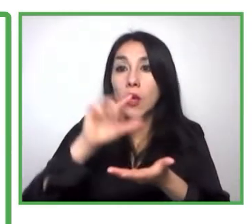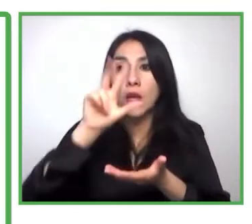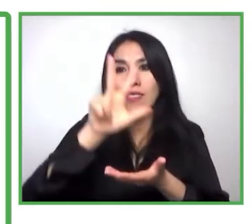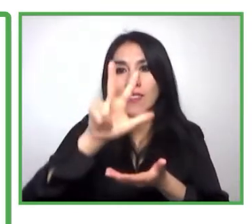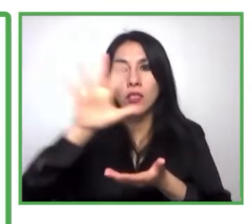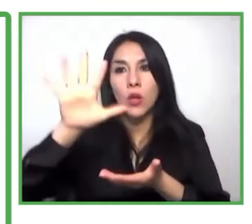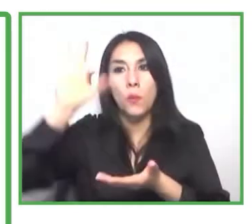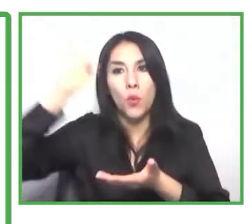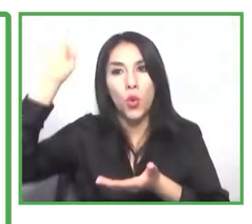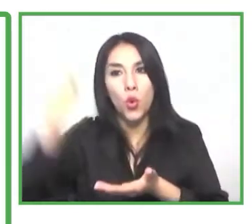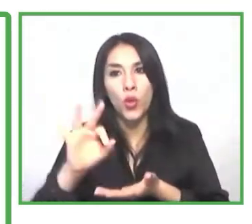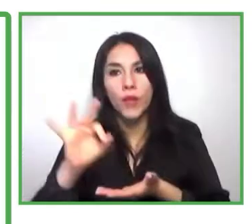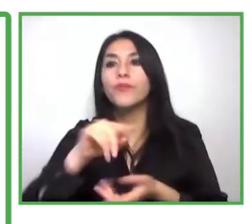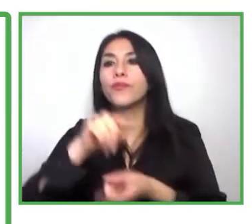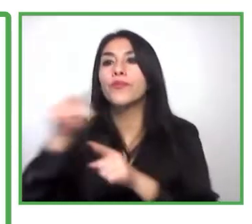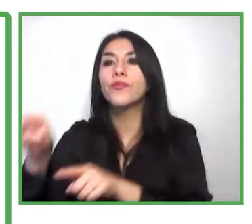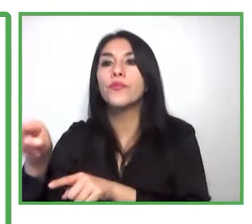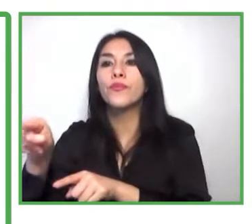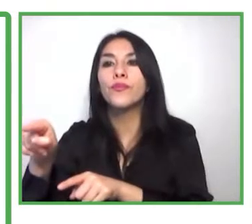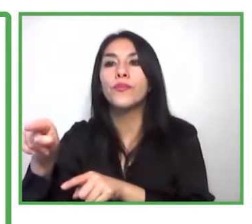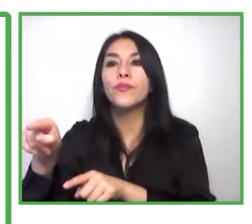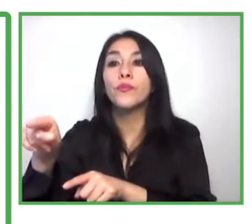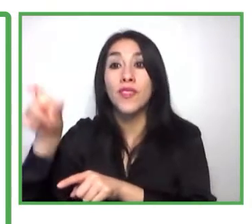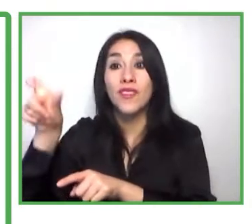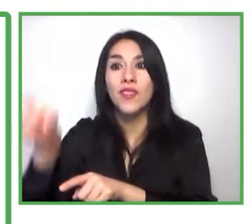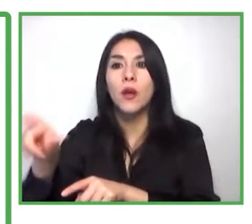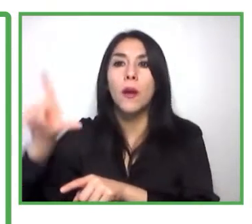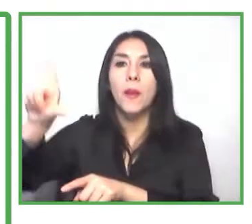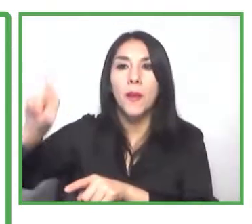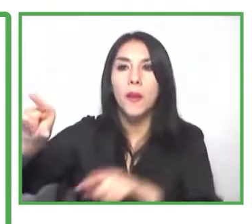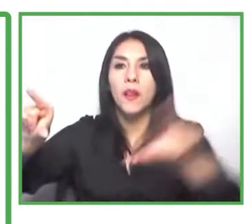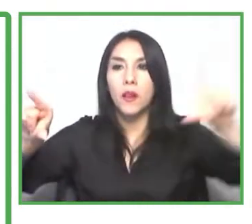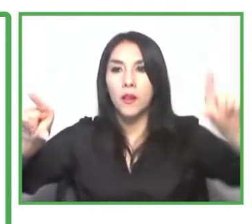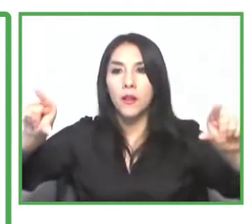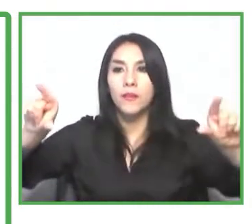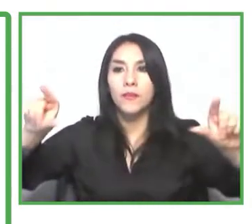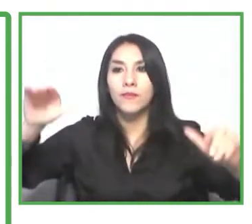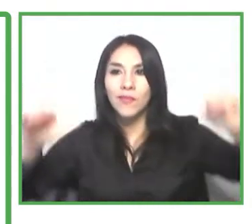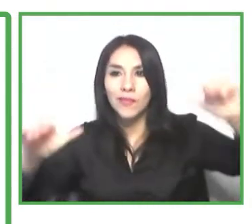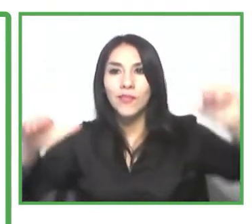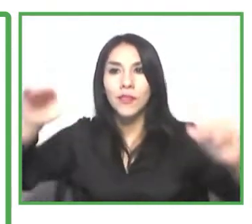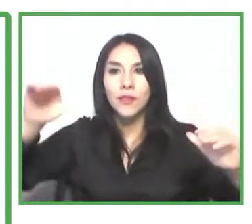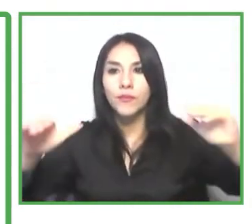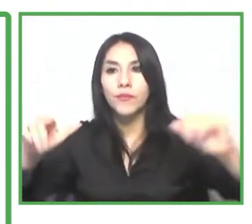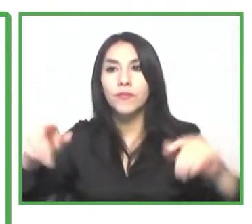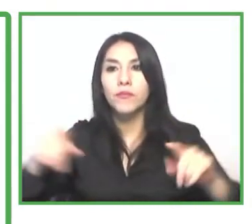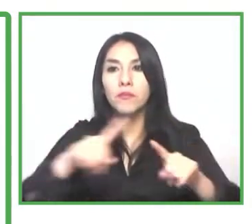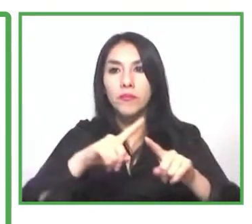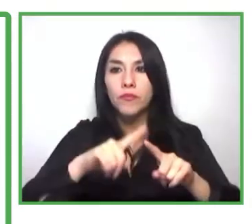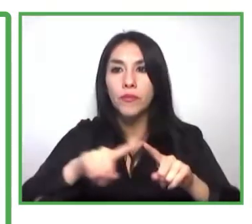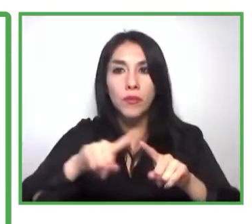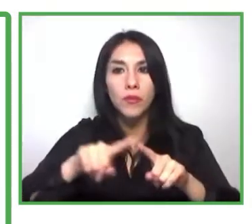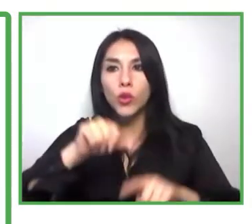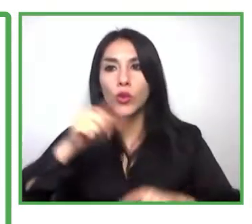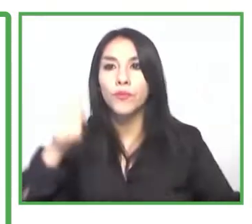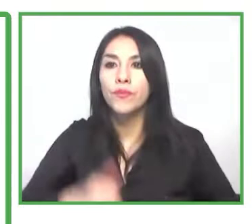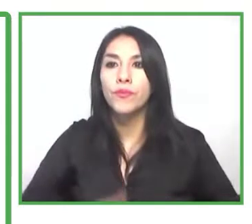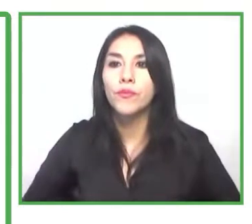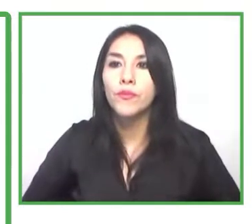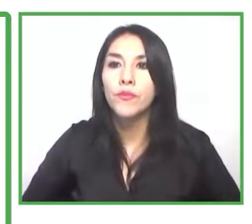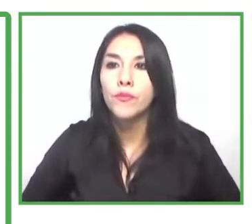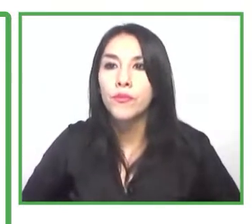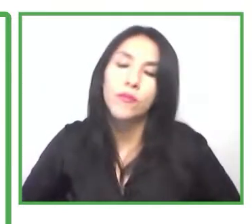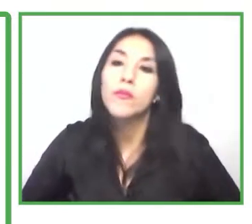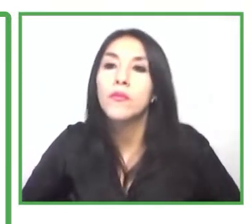En los últimos cinco años, según los datos del DEMRE, quienes hacen esta prueba de transición entre la